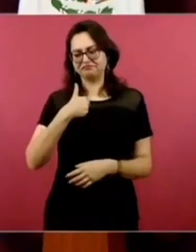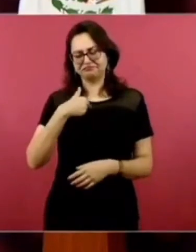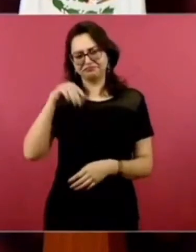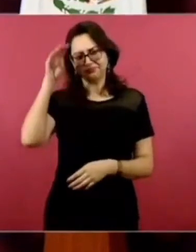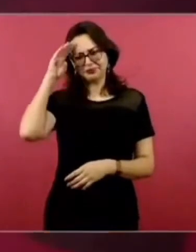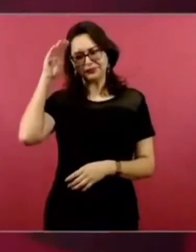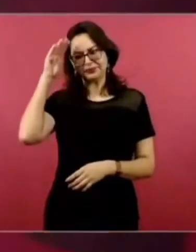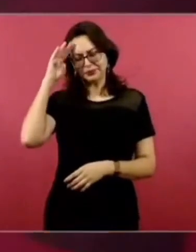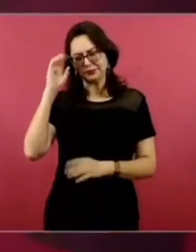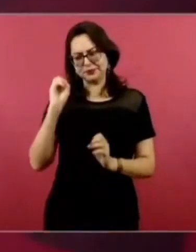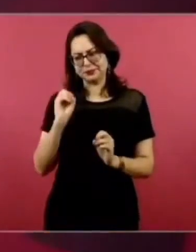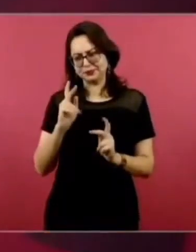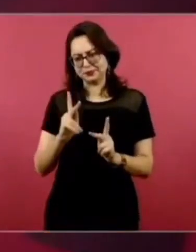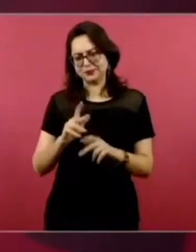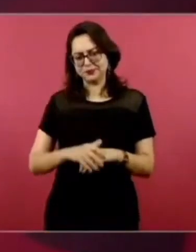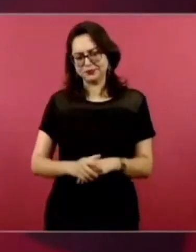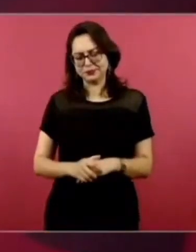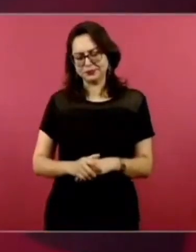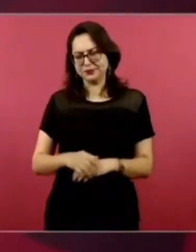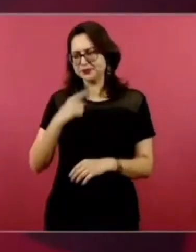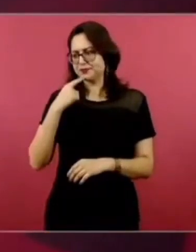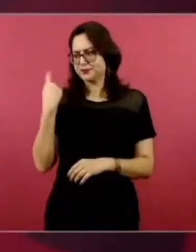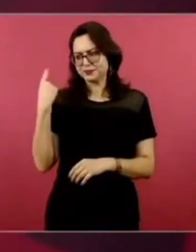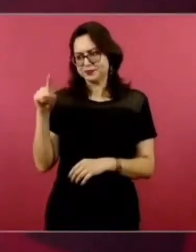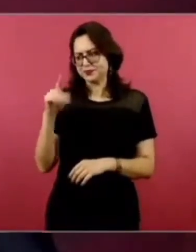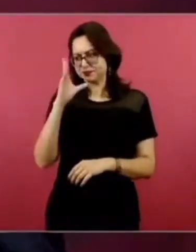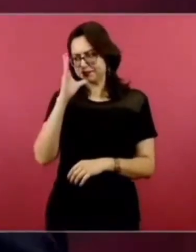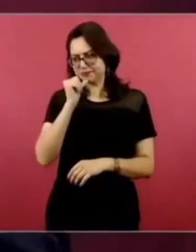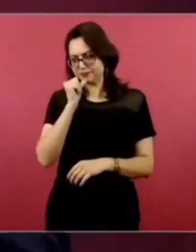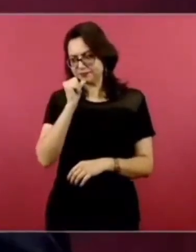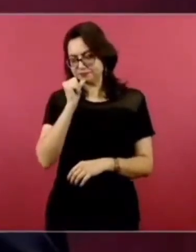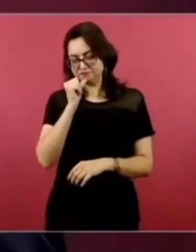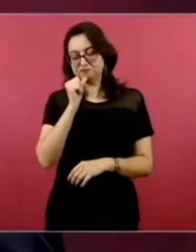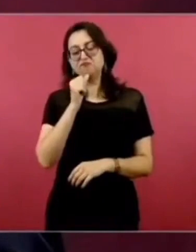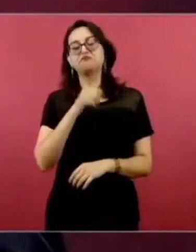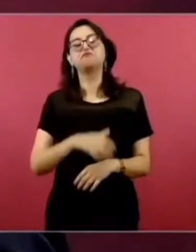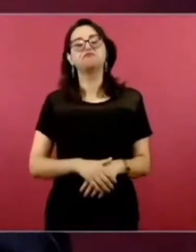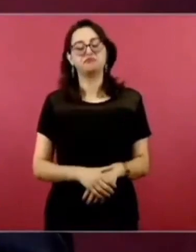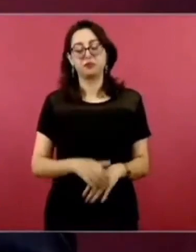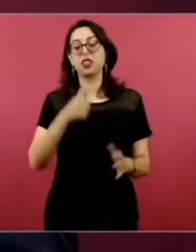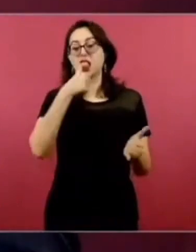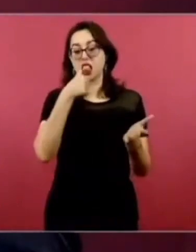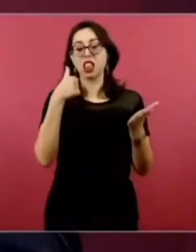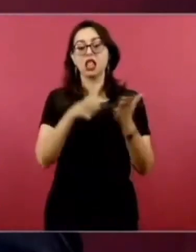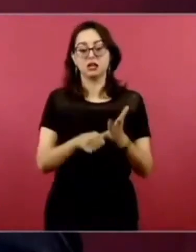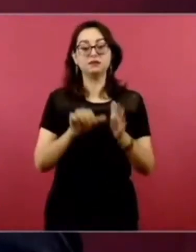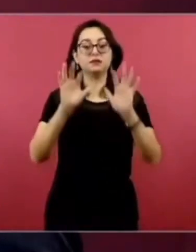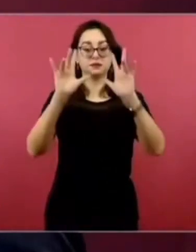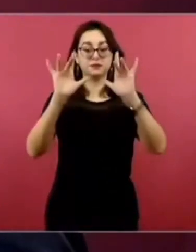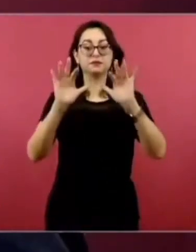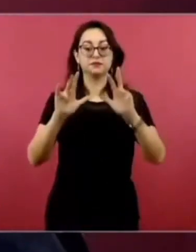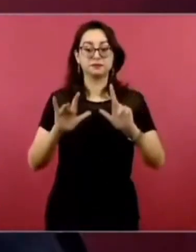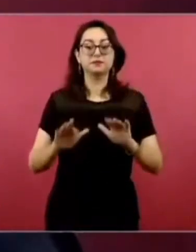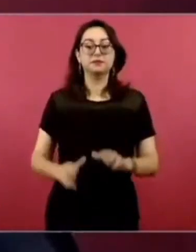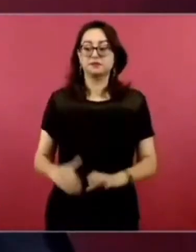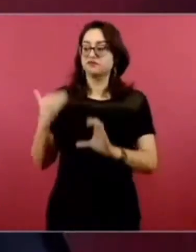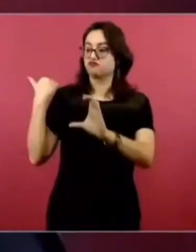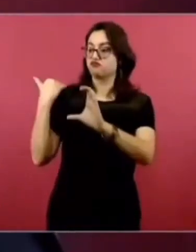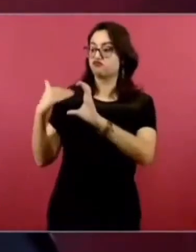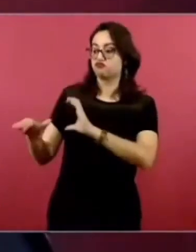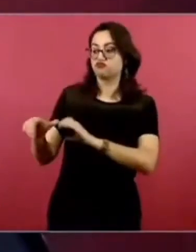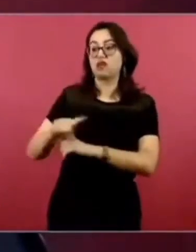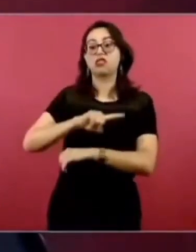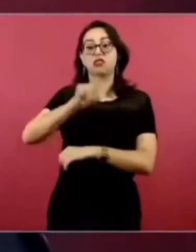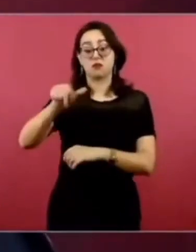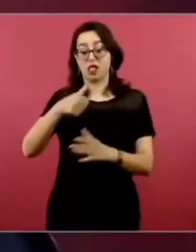porque no es posible que se